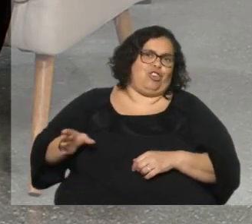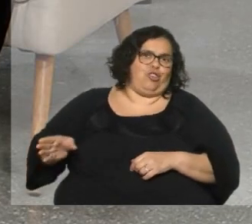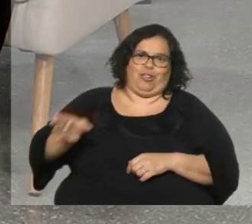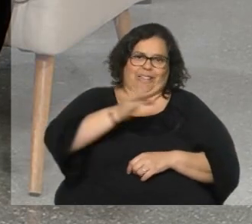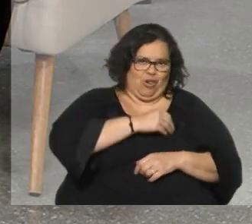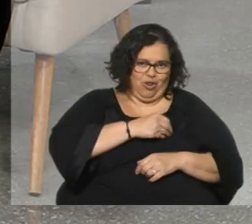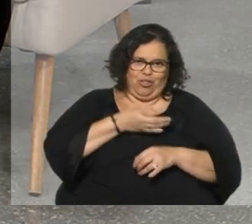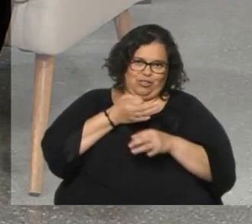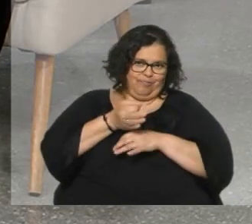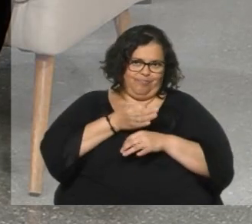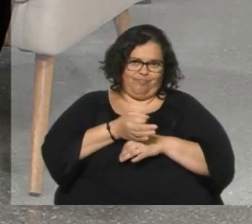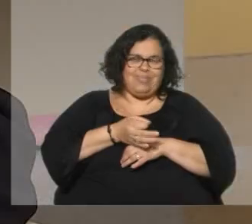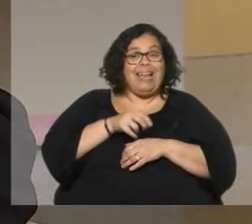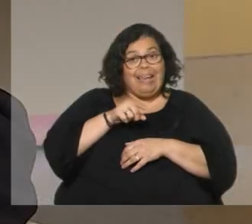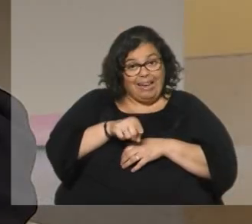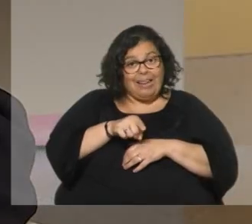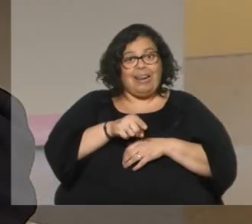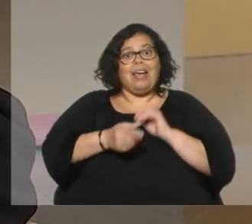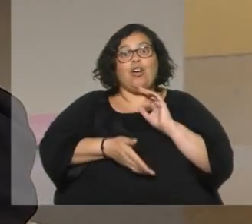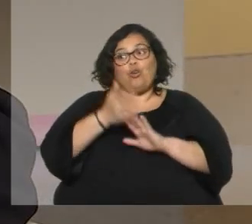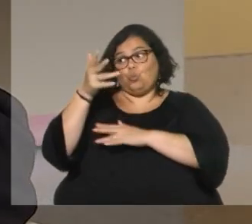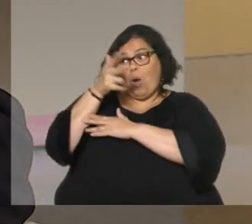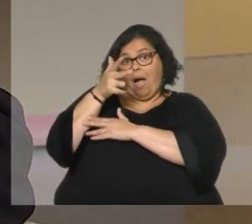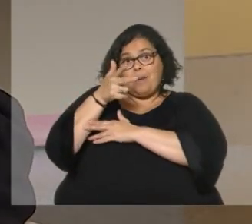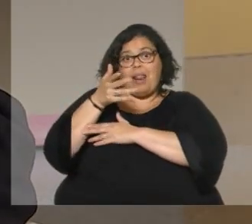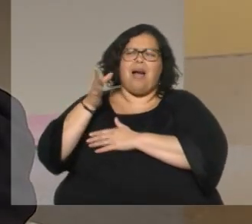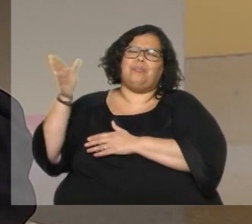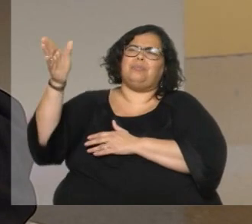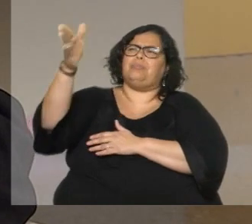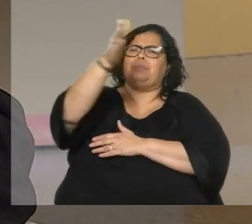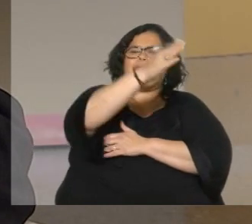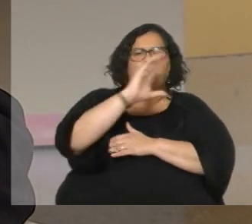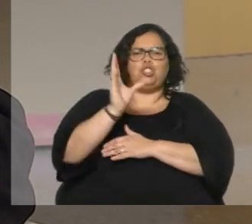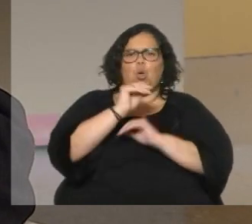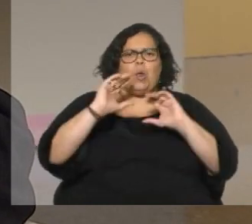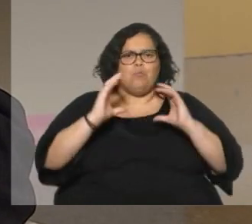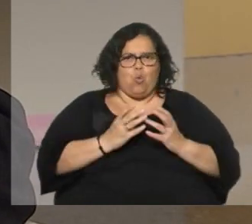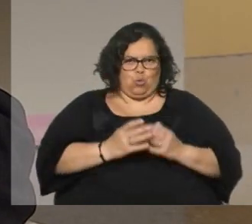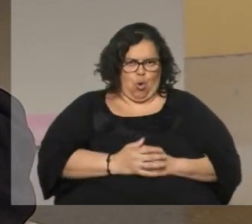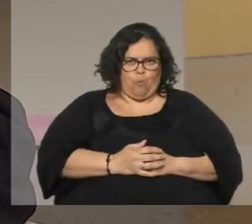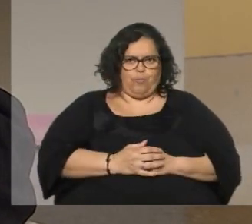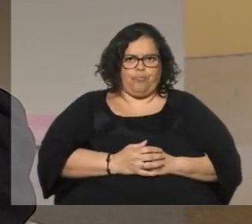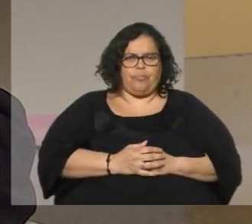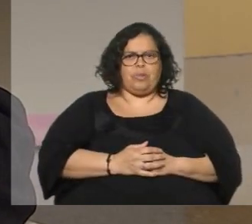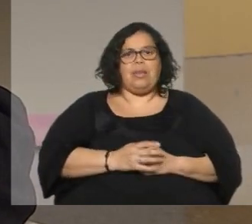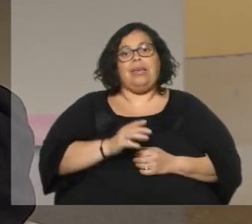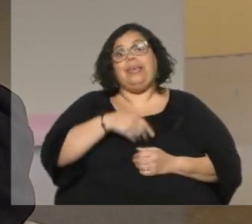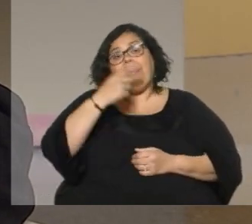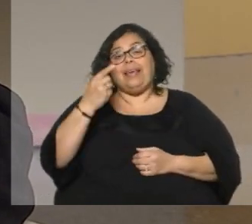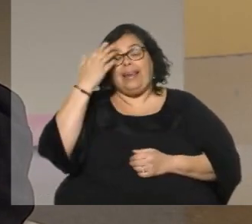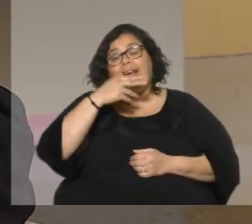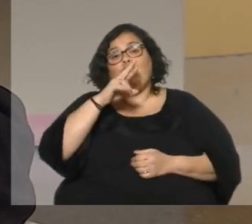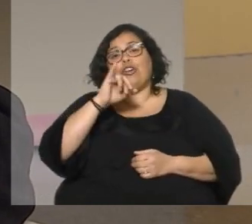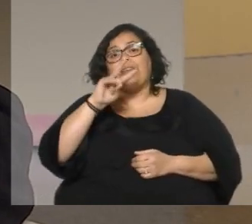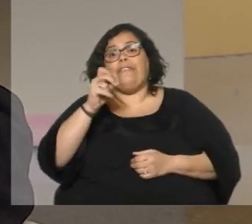claro bueno él recorrió el mundo con su cámara sí, absolutamente sí, sí y el Negro Rivas